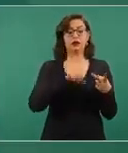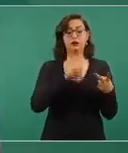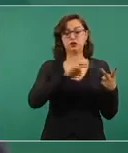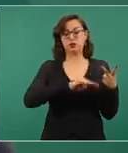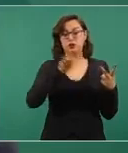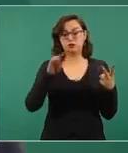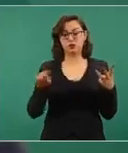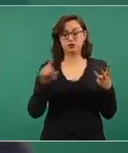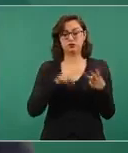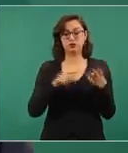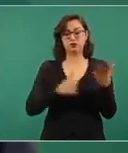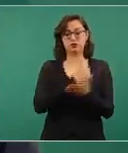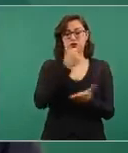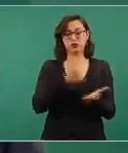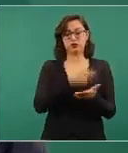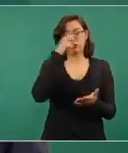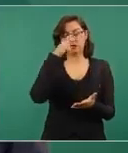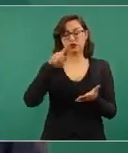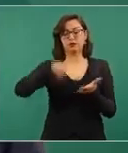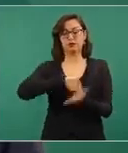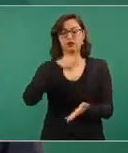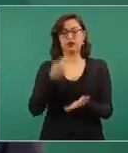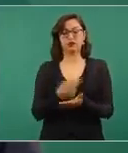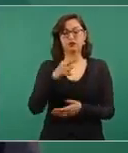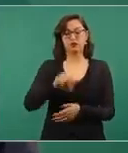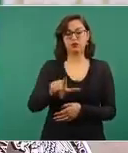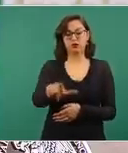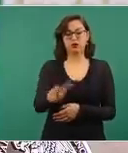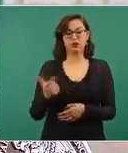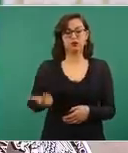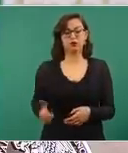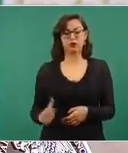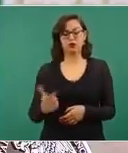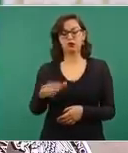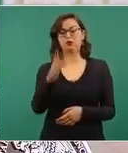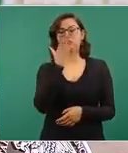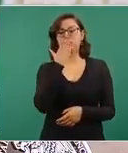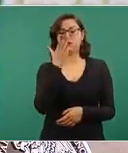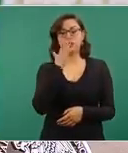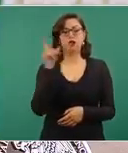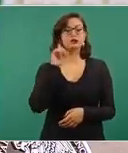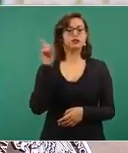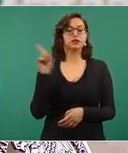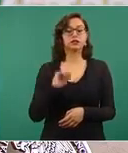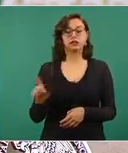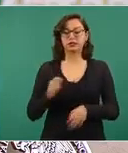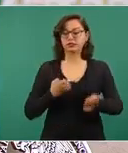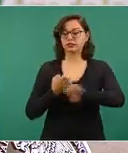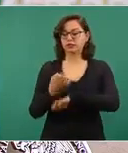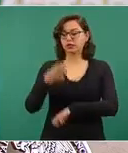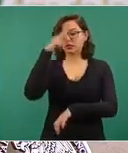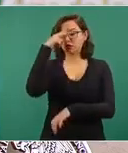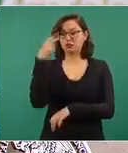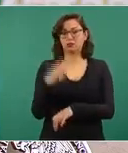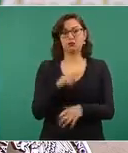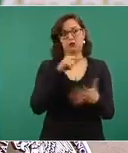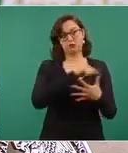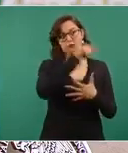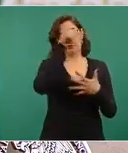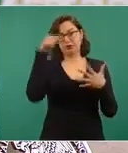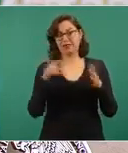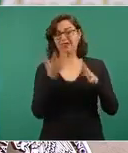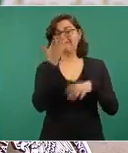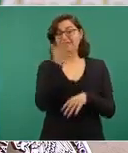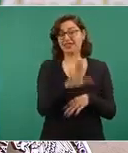México, Tamaulipas, Nuevo León, Guanajuato, Sonora, Sinaloa, Zacatecas y el Estado de México, que concentran estos 10 estados